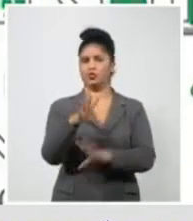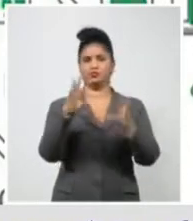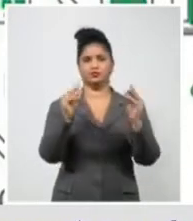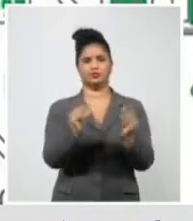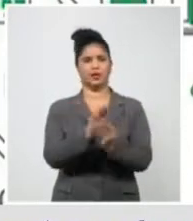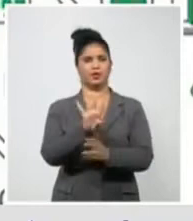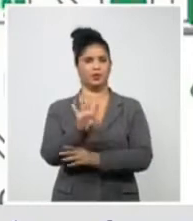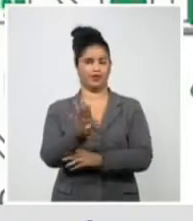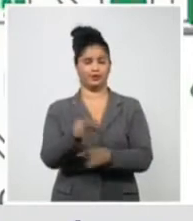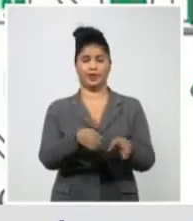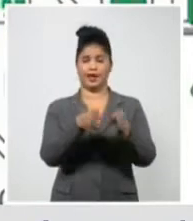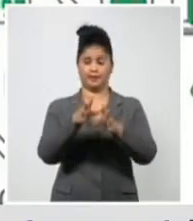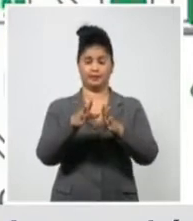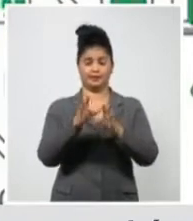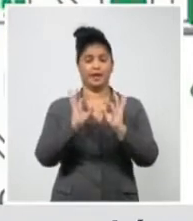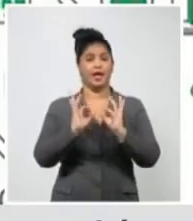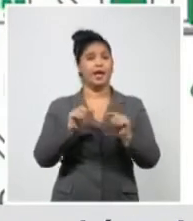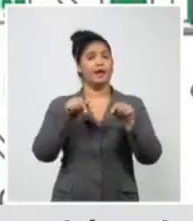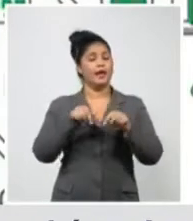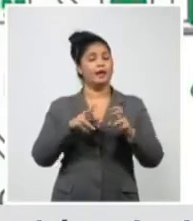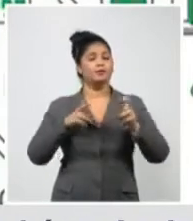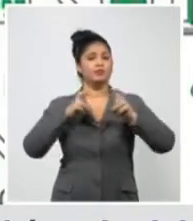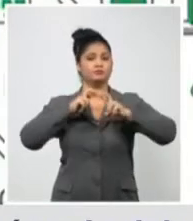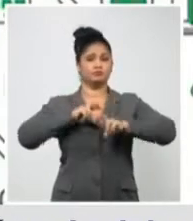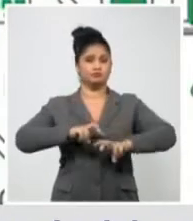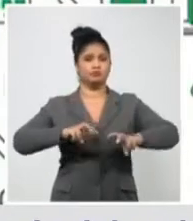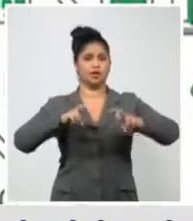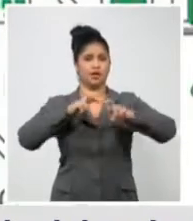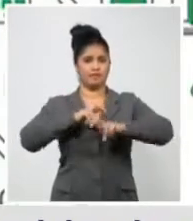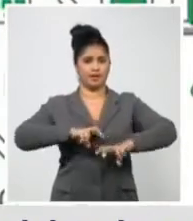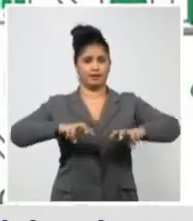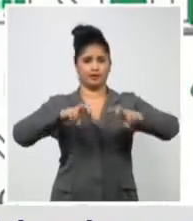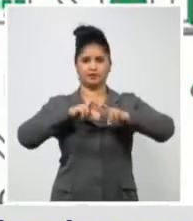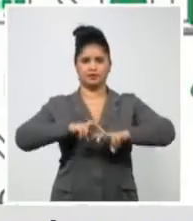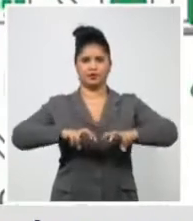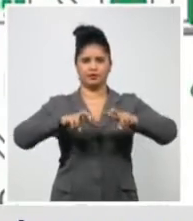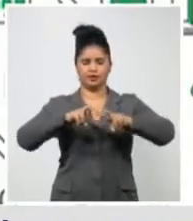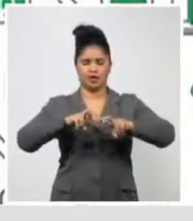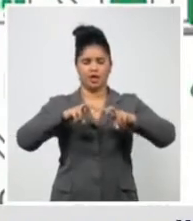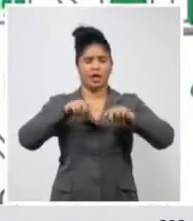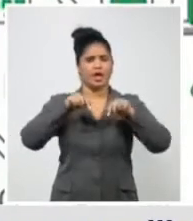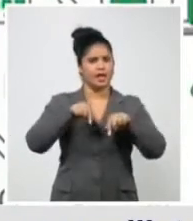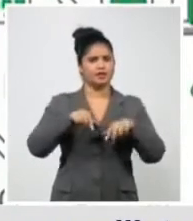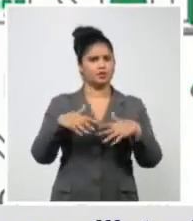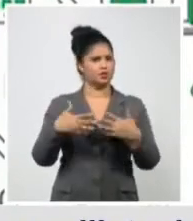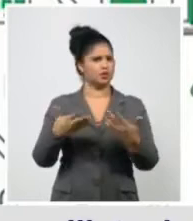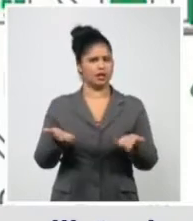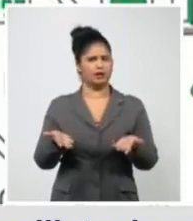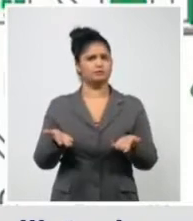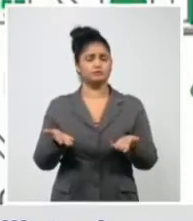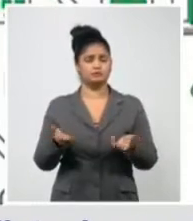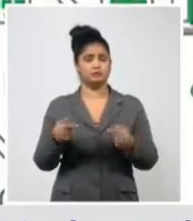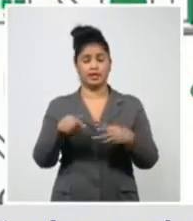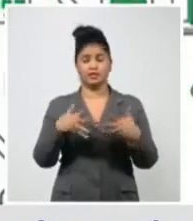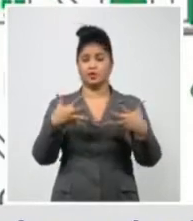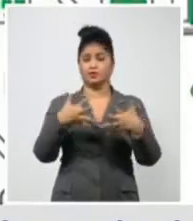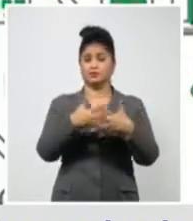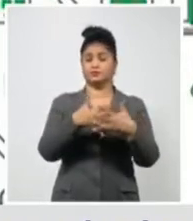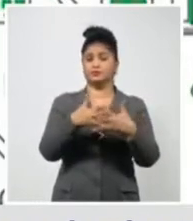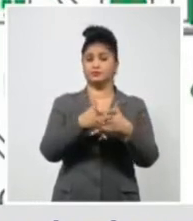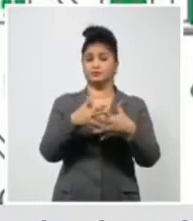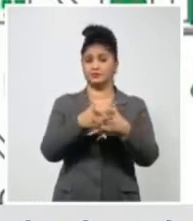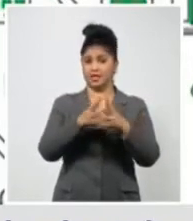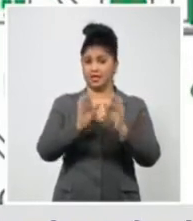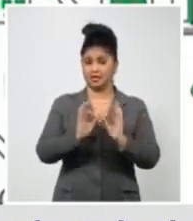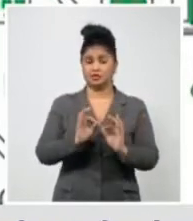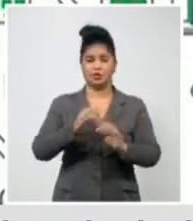estos alrededor de las nuevas variantes van dirigidos a definir si implicaría si la aparición